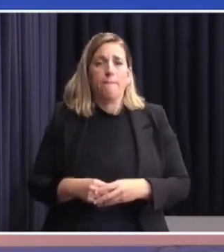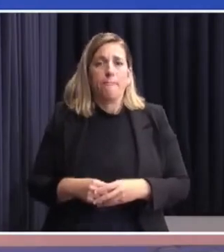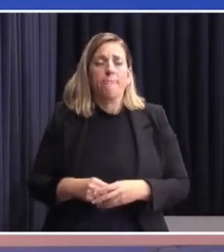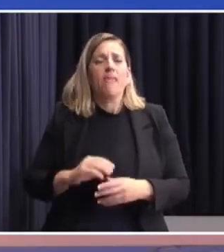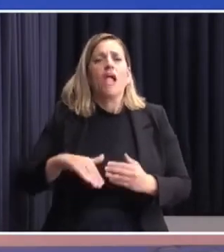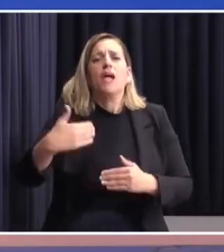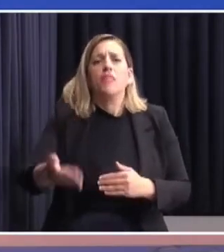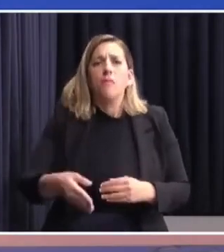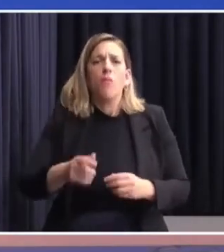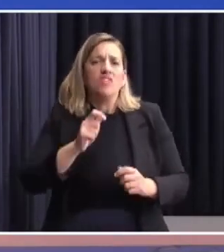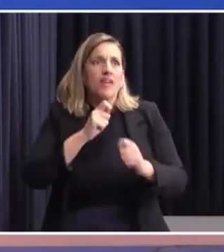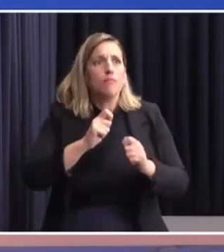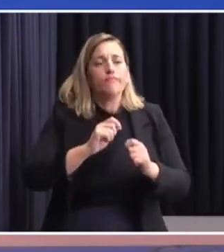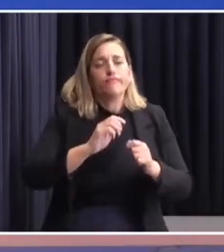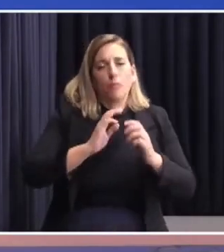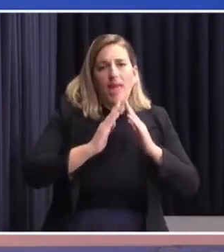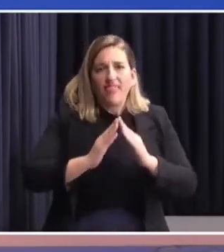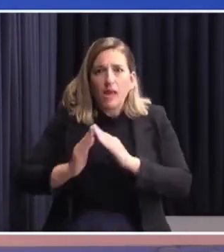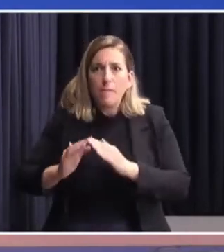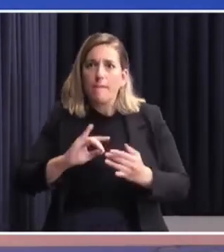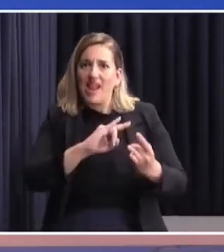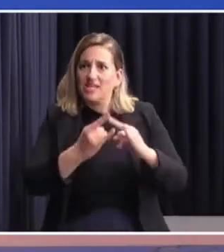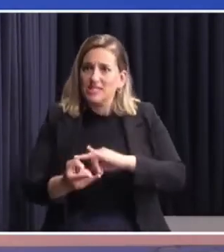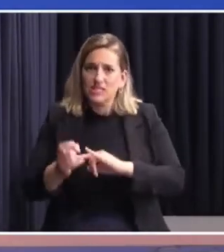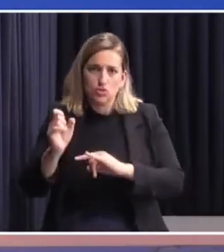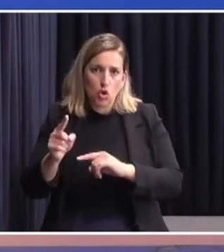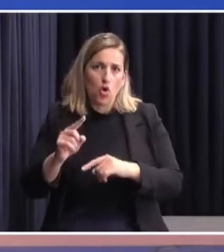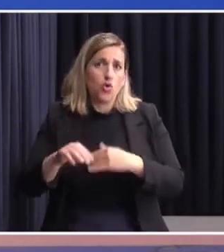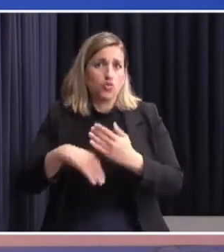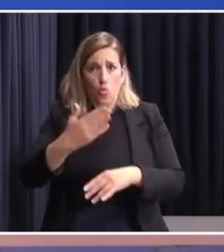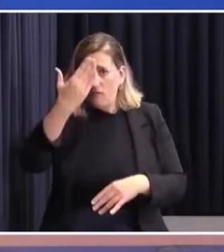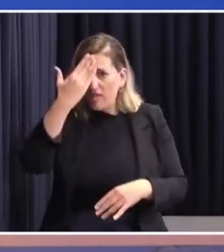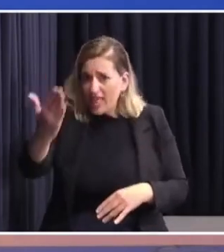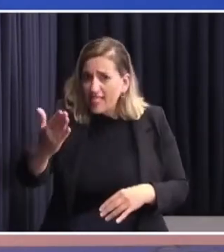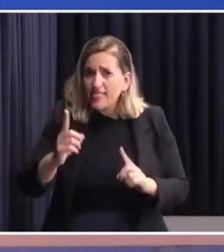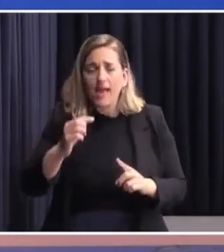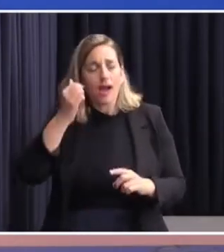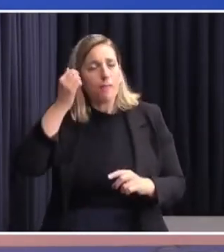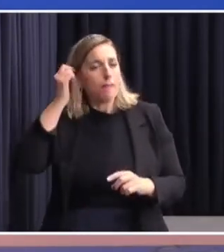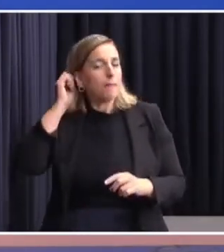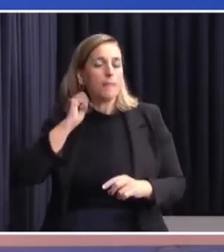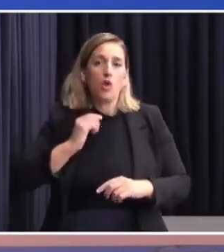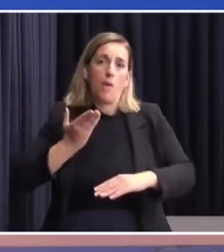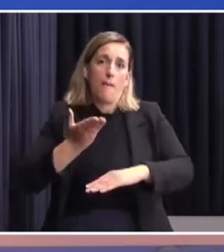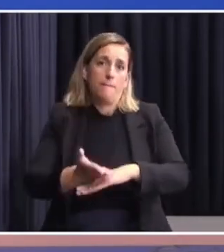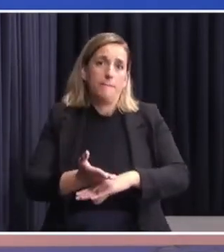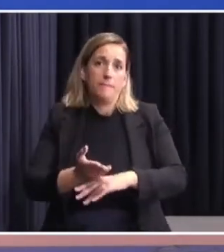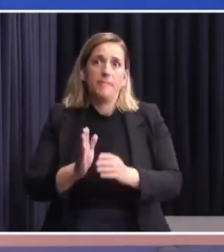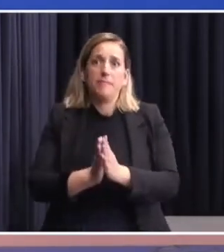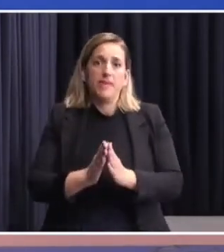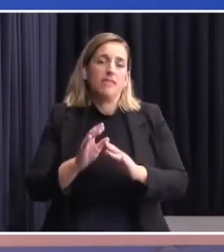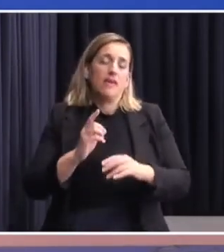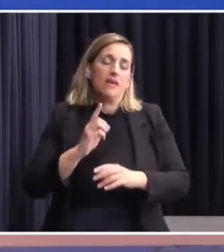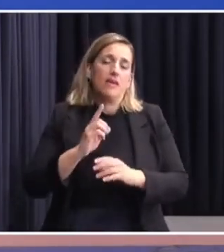Después de esta interpelación, el Frente Amplio solicita un acceso a la